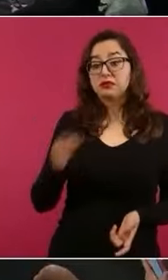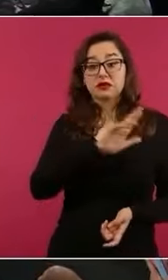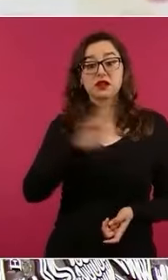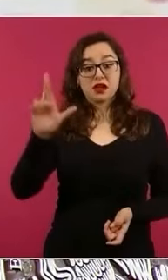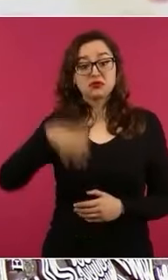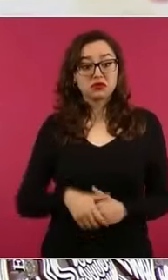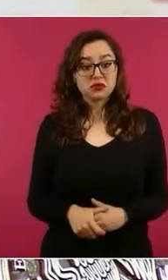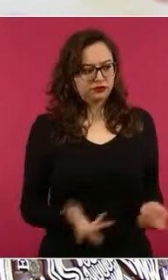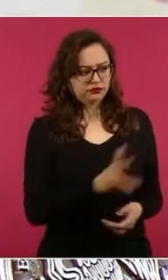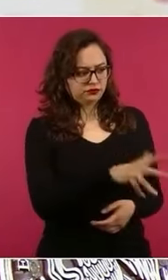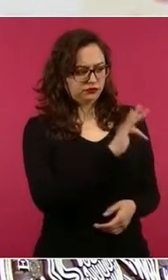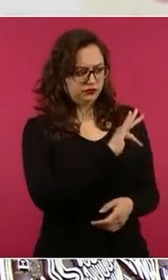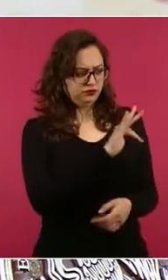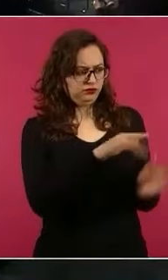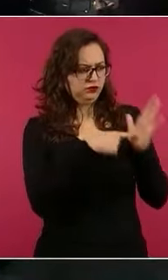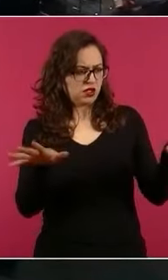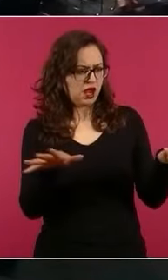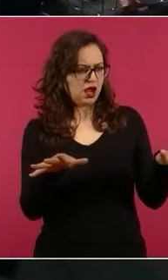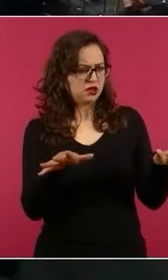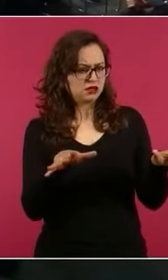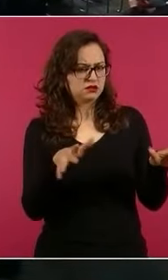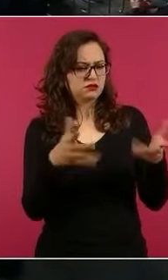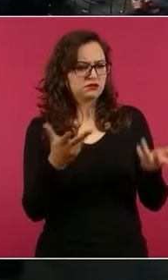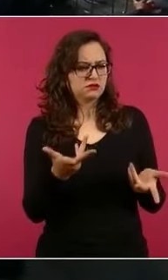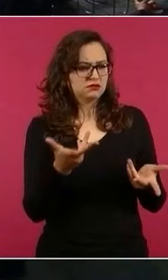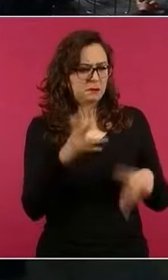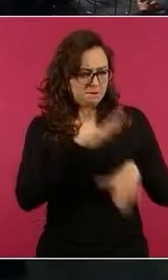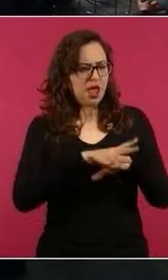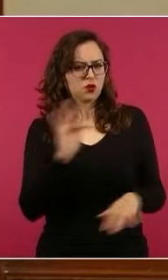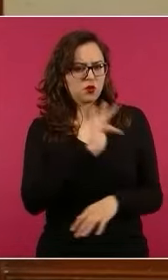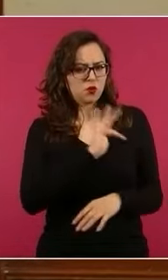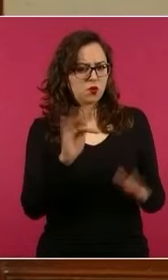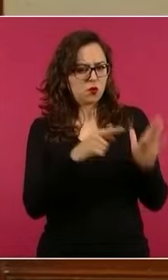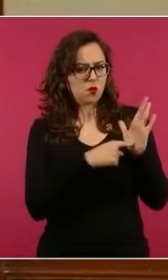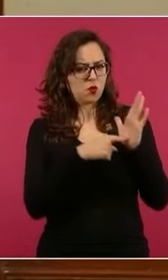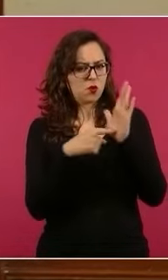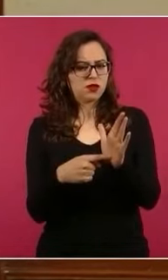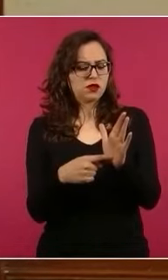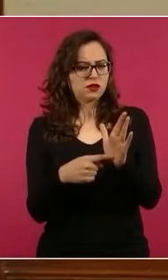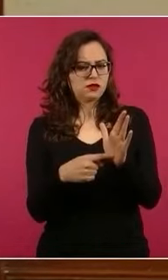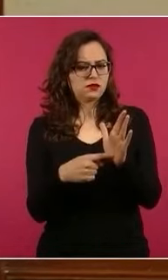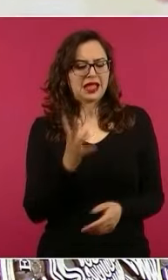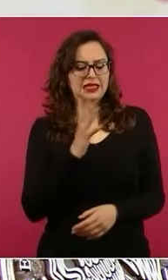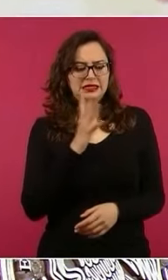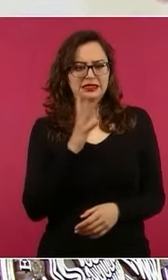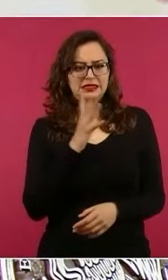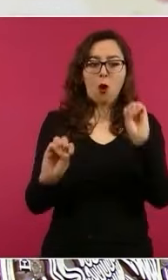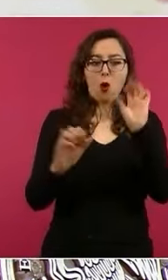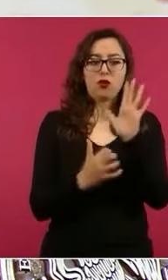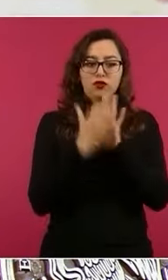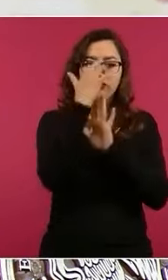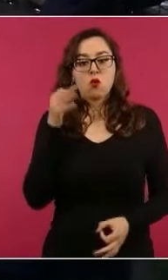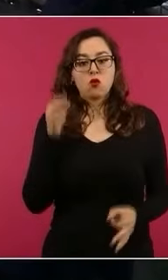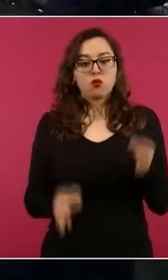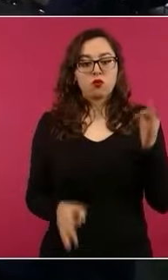no, este, va a seguir. Y sí va a seguir, pues, pero que la gente tenga más elementos. A ver si no tienes, si no grabaron, o el texto